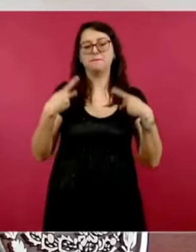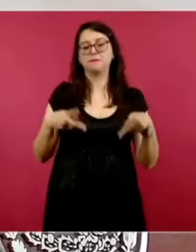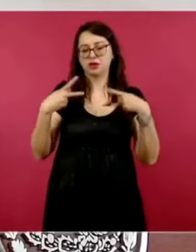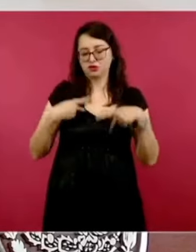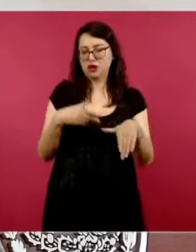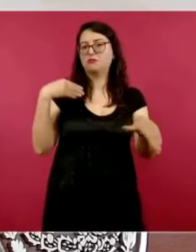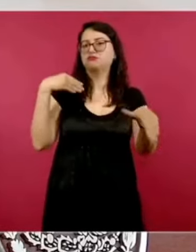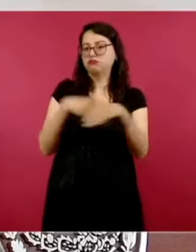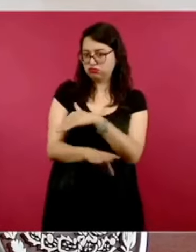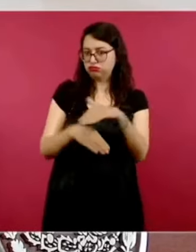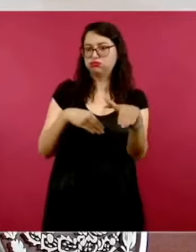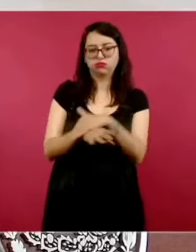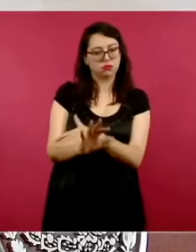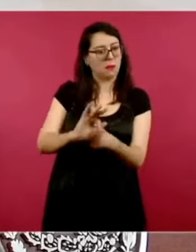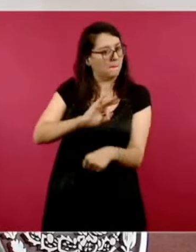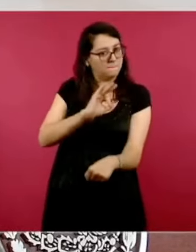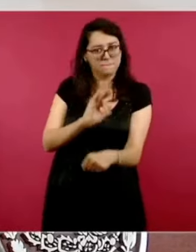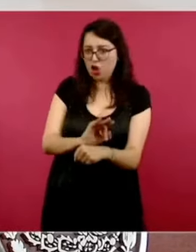argentinos.